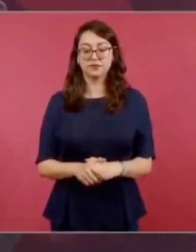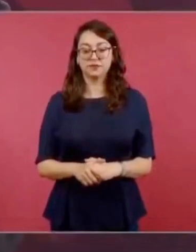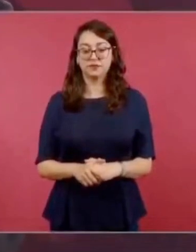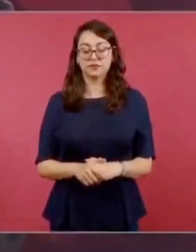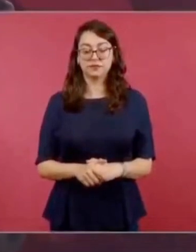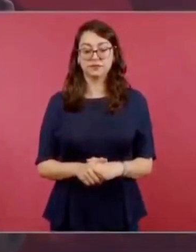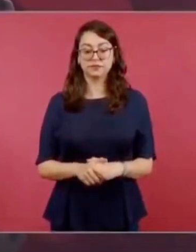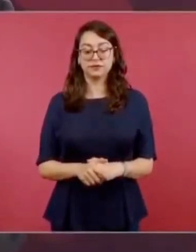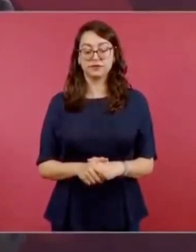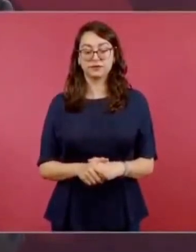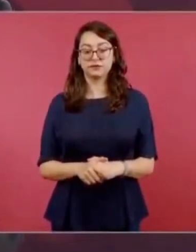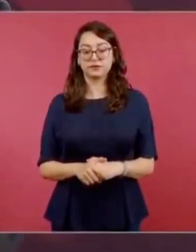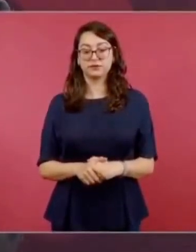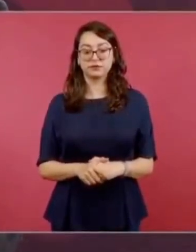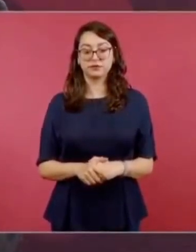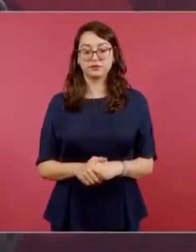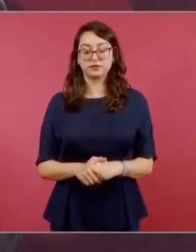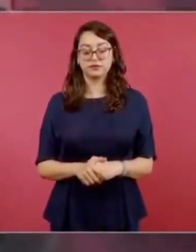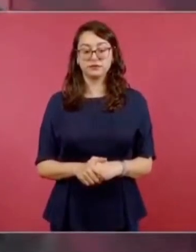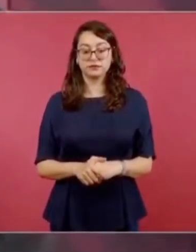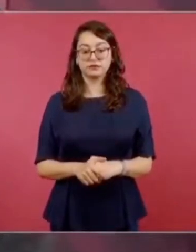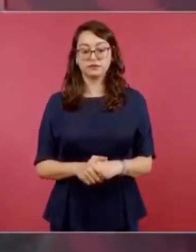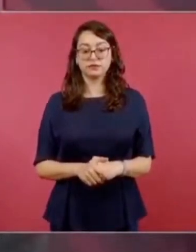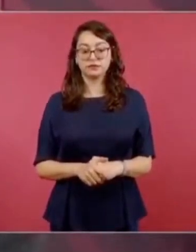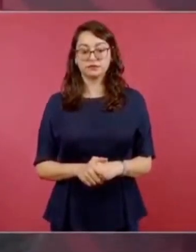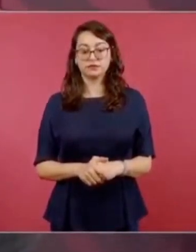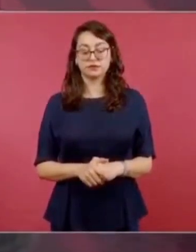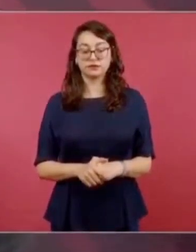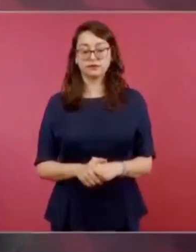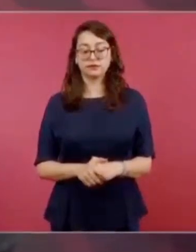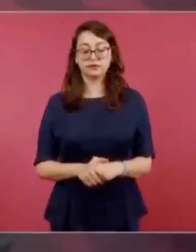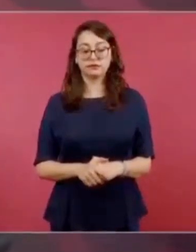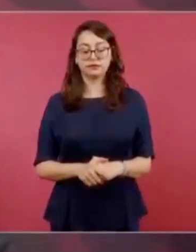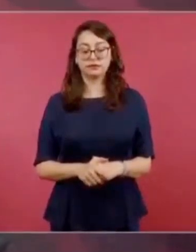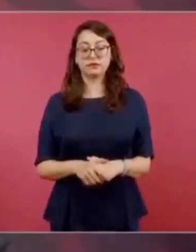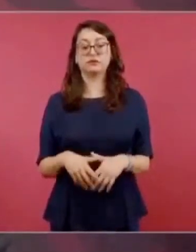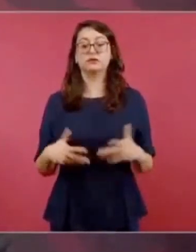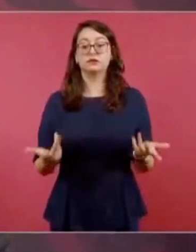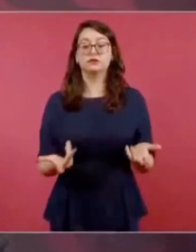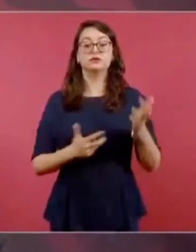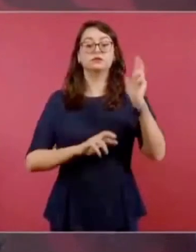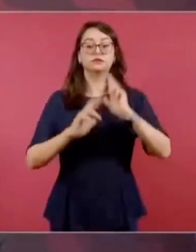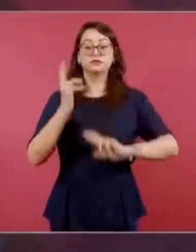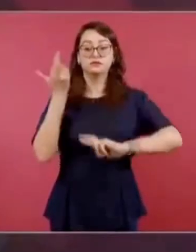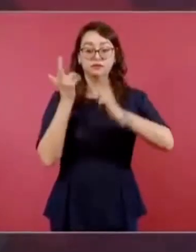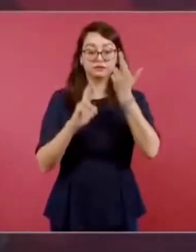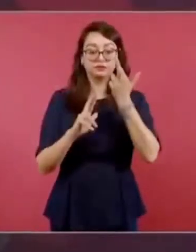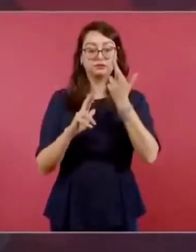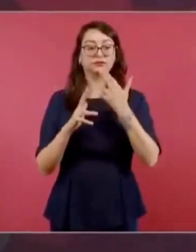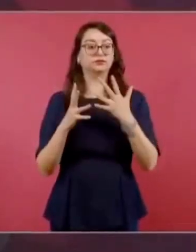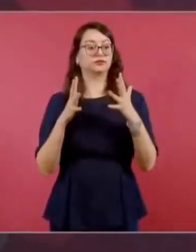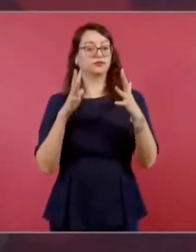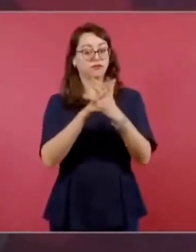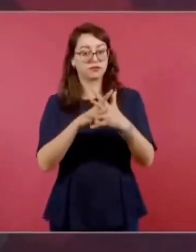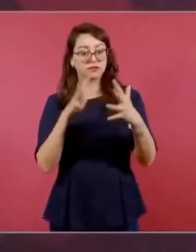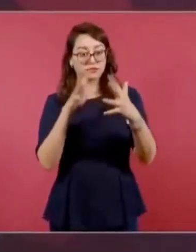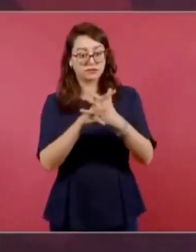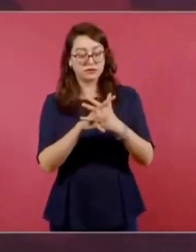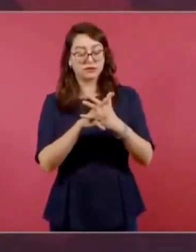Porque las revoluciones, las guerras acarrean